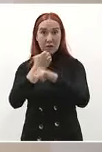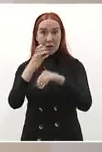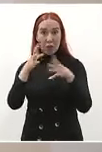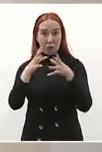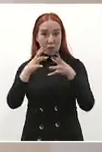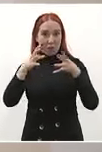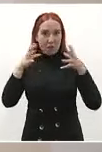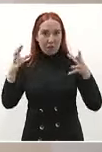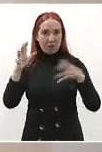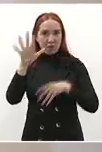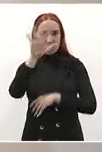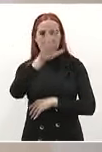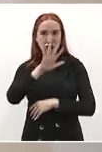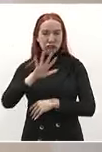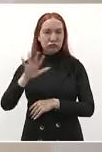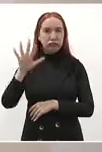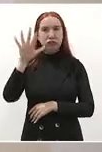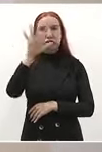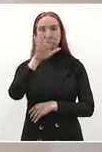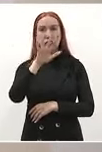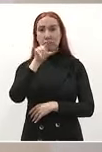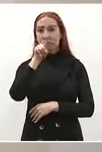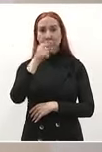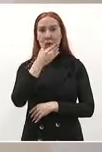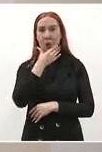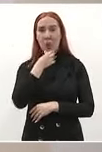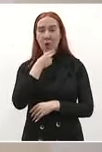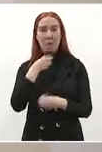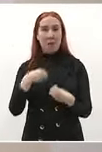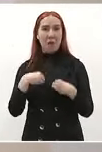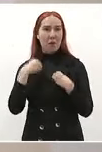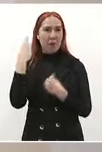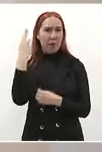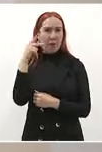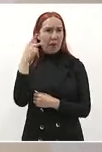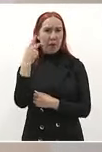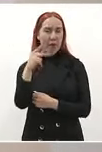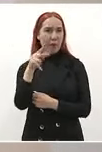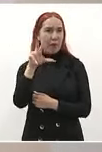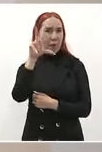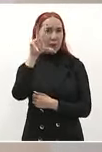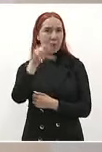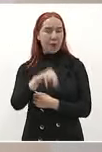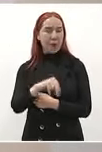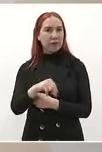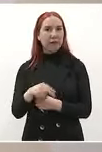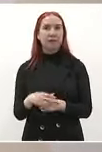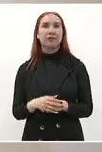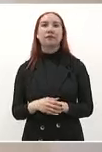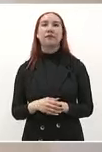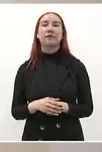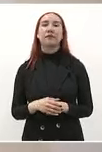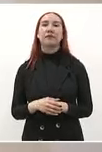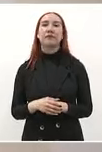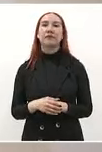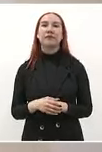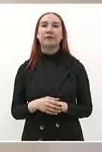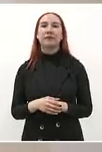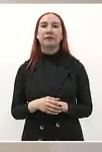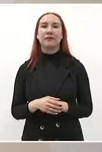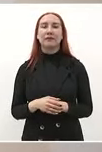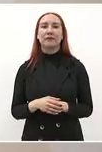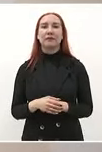decían Terrazas no es de Chihuahua Chihuahua es de Terrazas